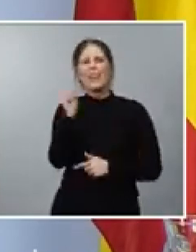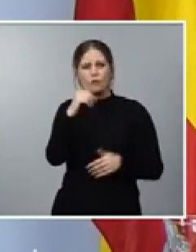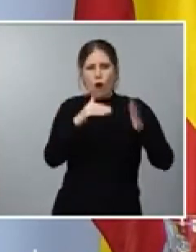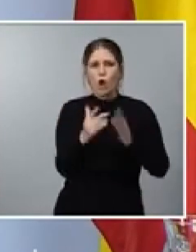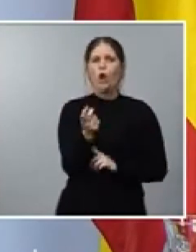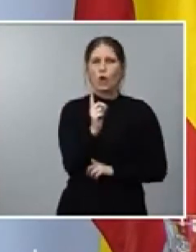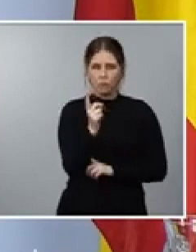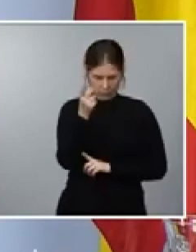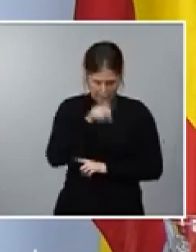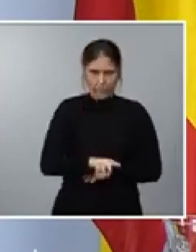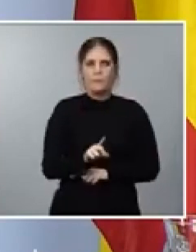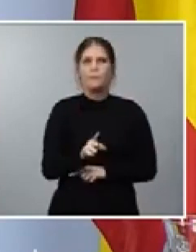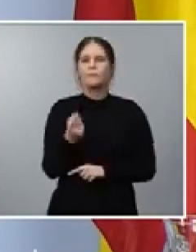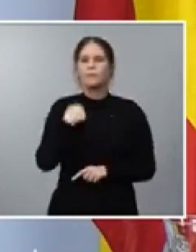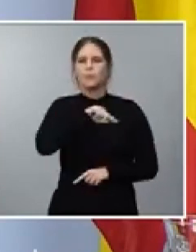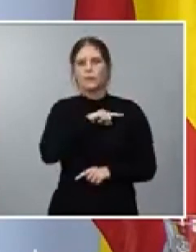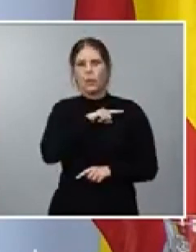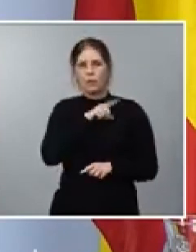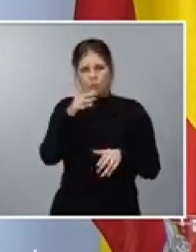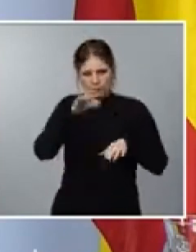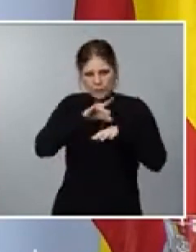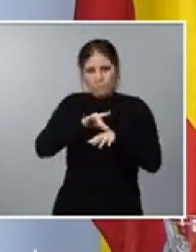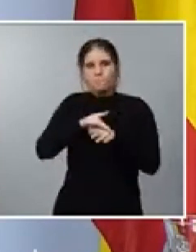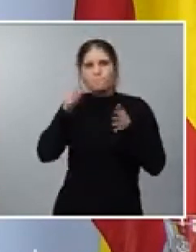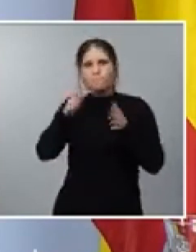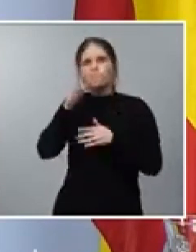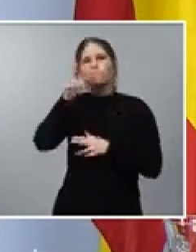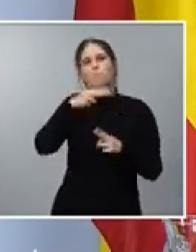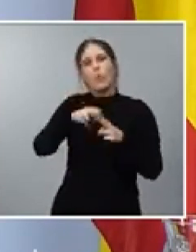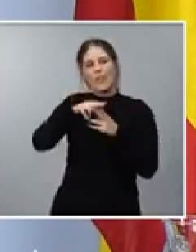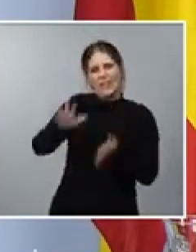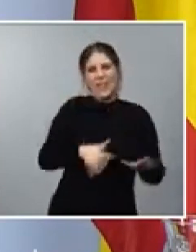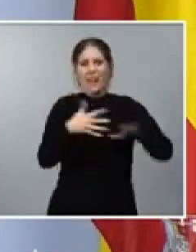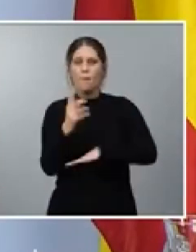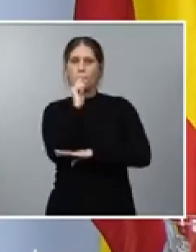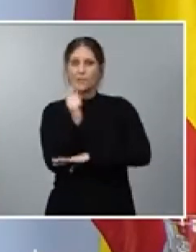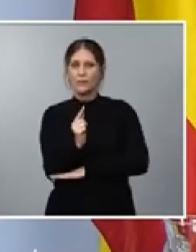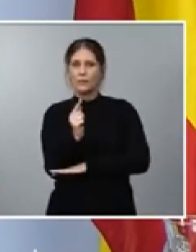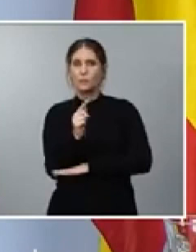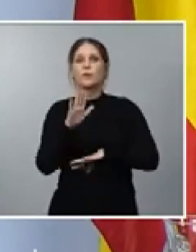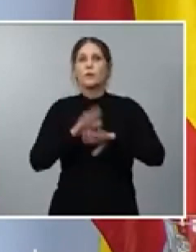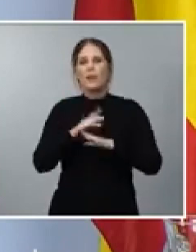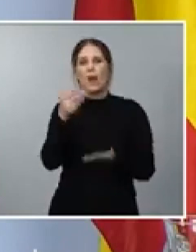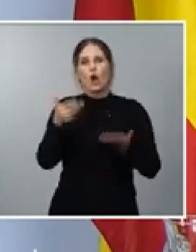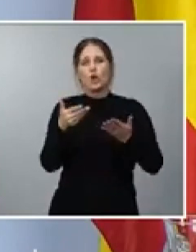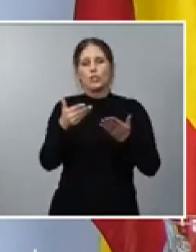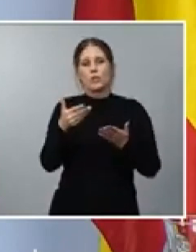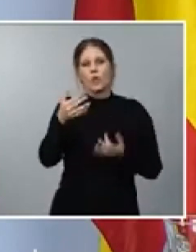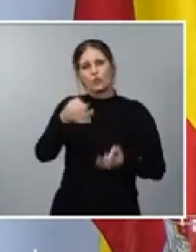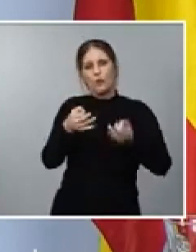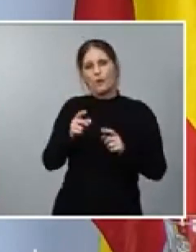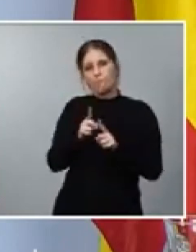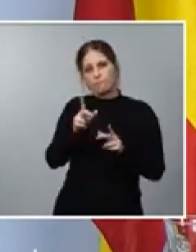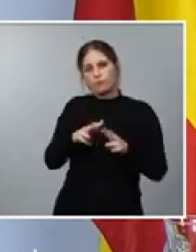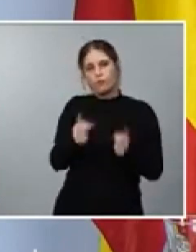también lo hemos hecho, sino que hemos reorientado esta política presupuestaria para conseguir una mayor justicia social y para